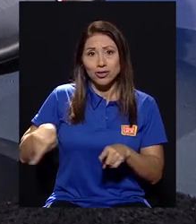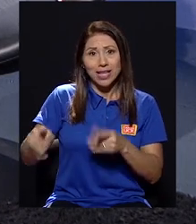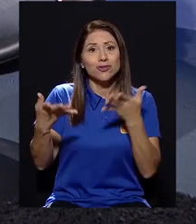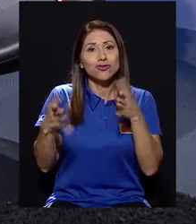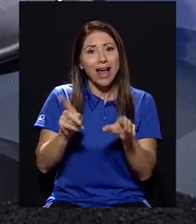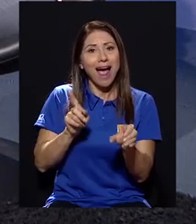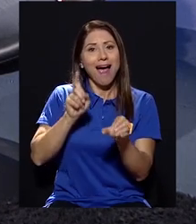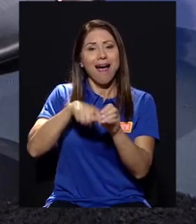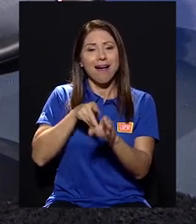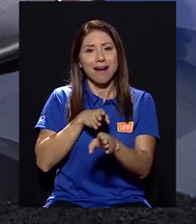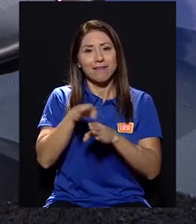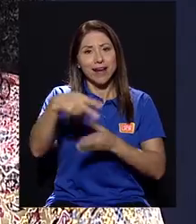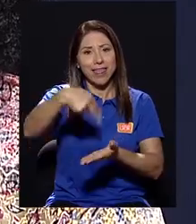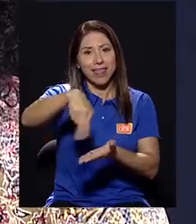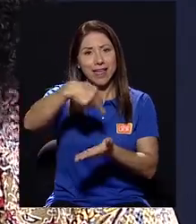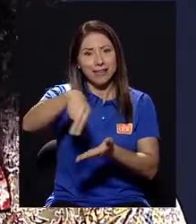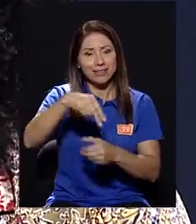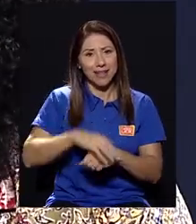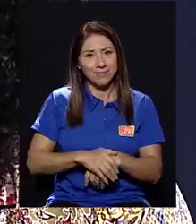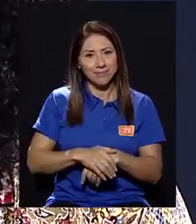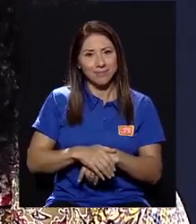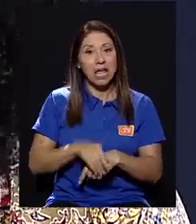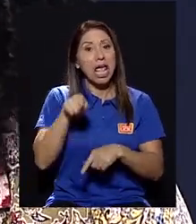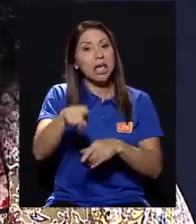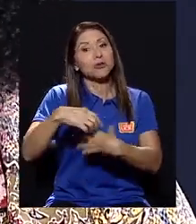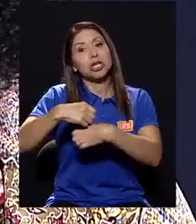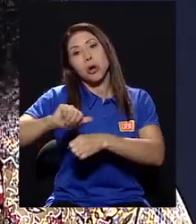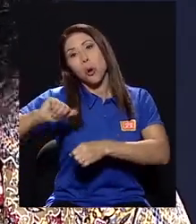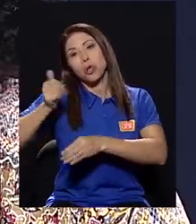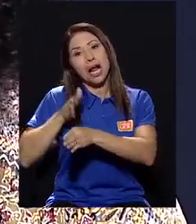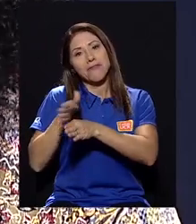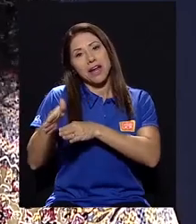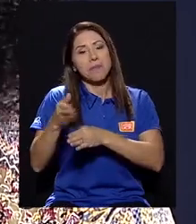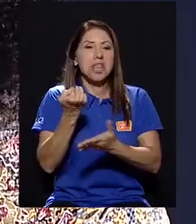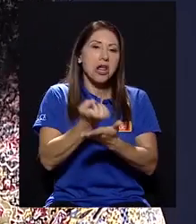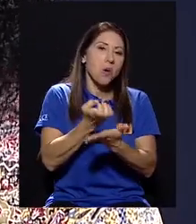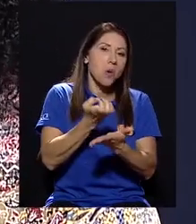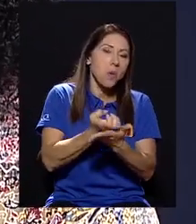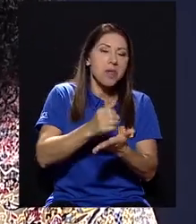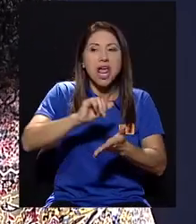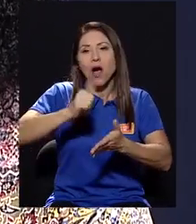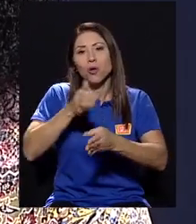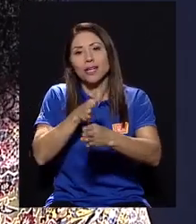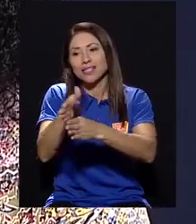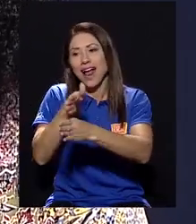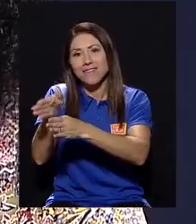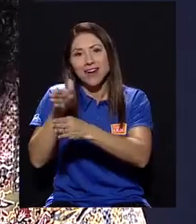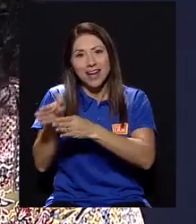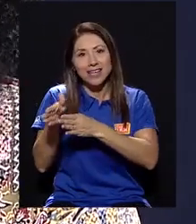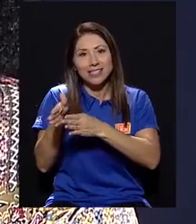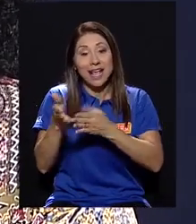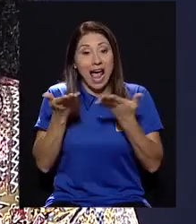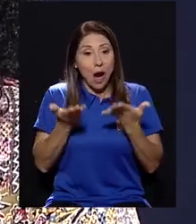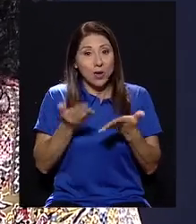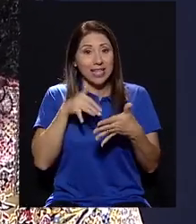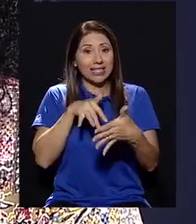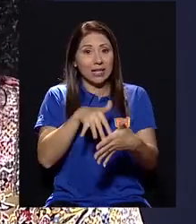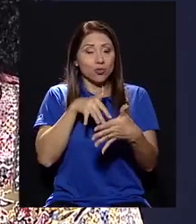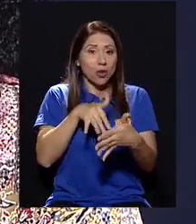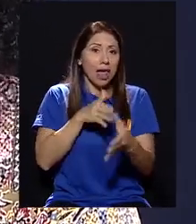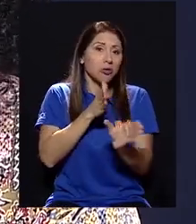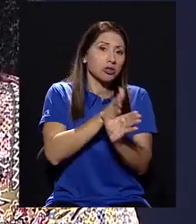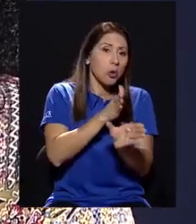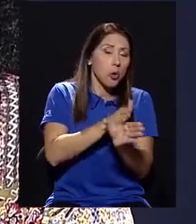en la carrera de danza. Llevaron su carrera en Economía, otras carreras ya graduados, o están en